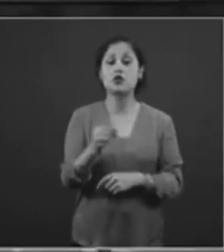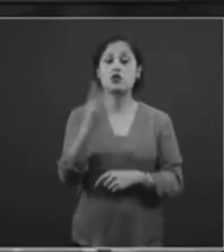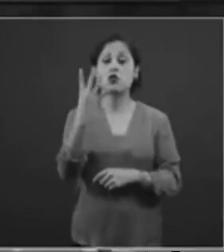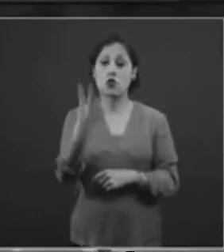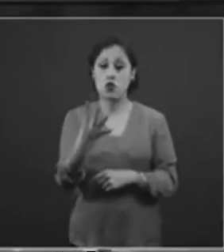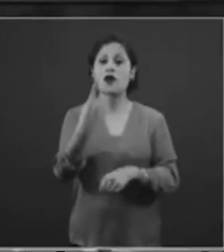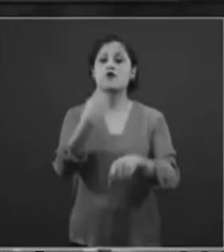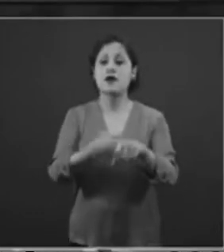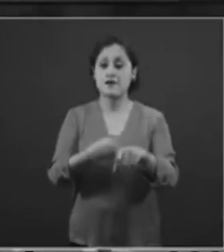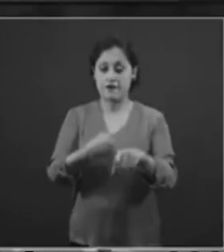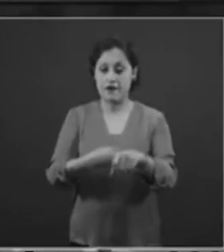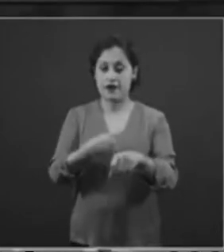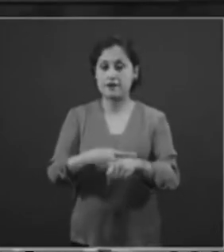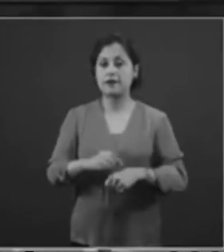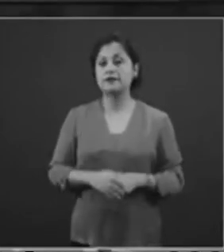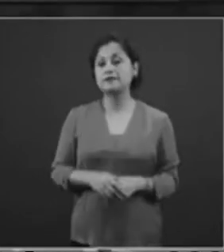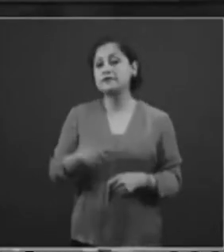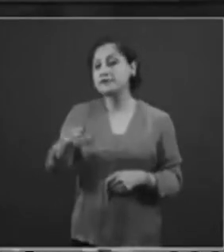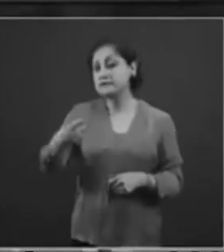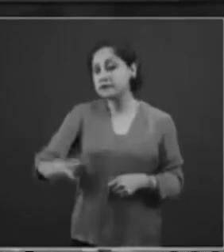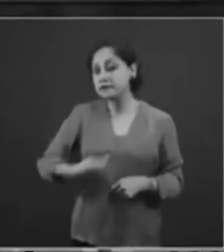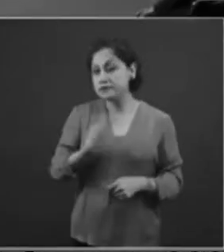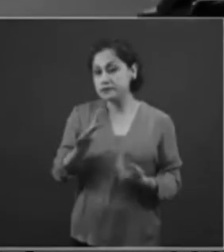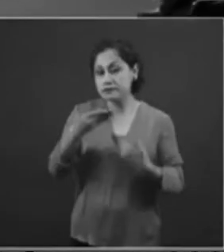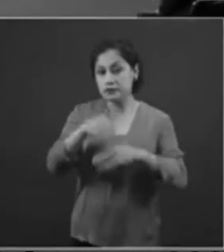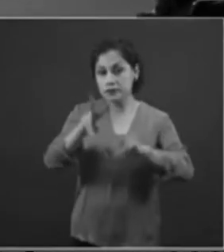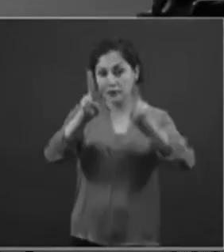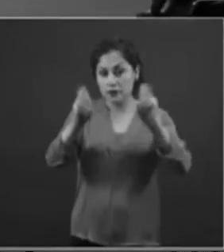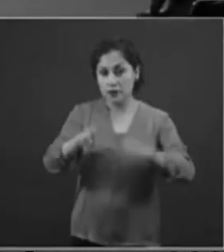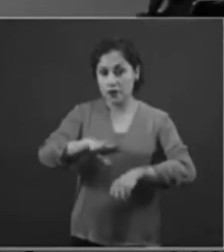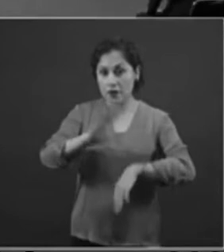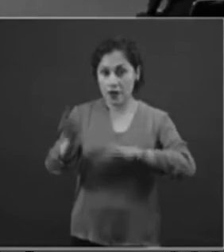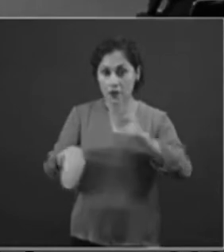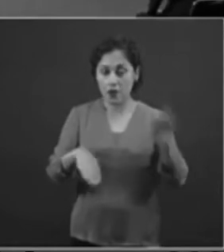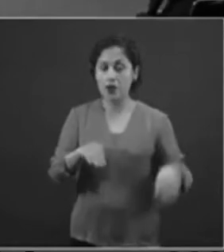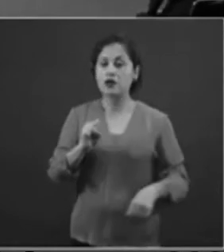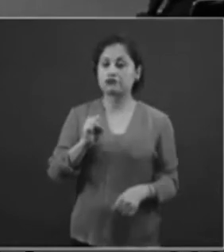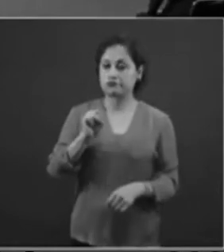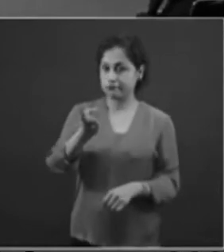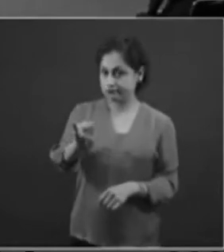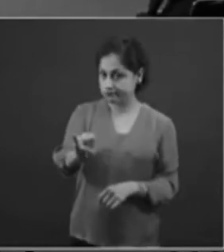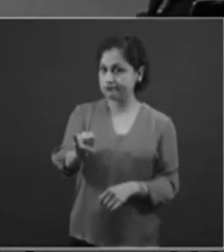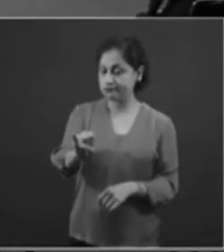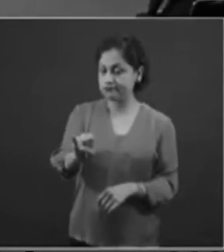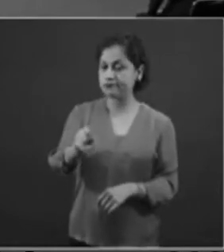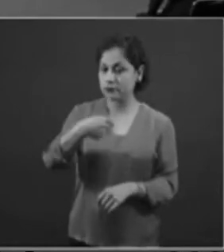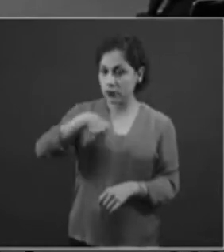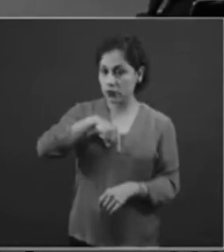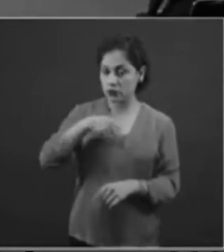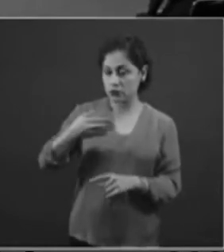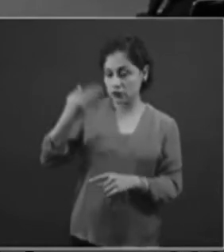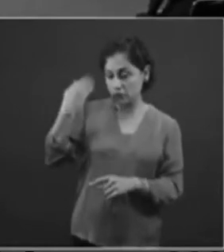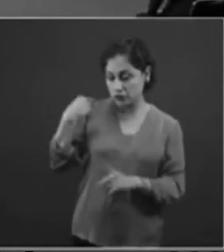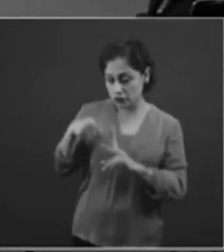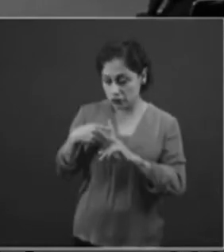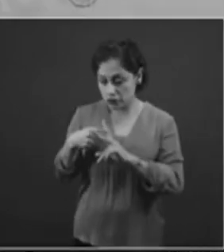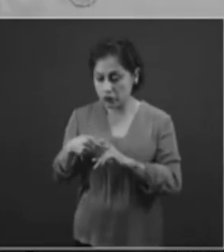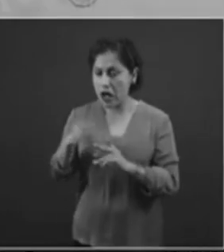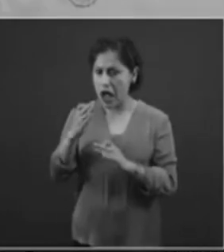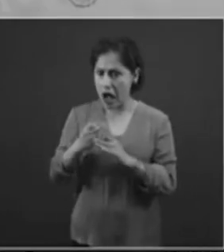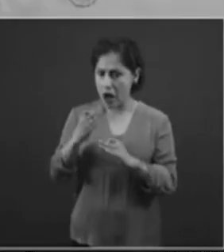Sobre la estimación de mortalidad, sí, sigue siendo la que hemos proyectado. Ahorita, como pudieron ver, tenemos dos mil,